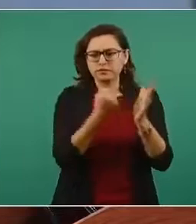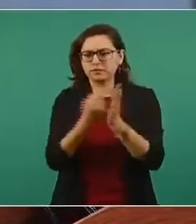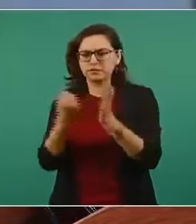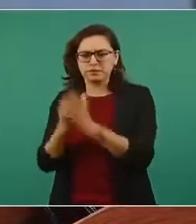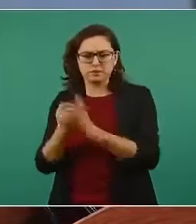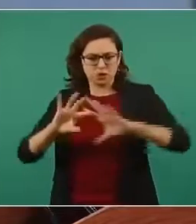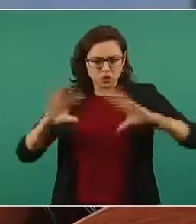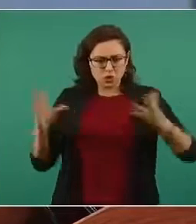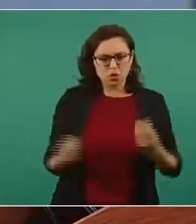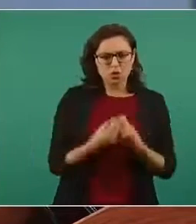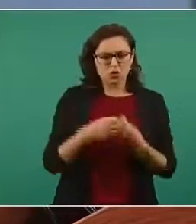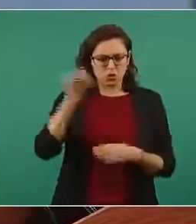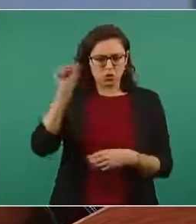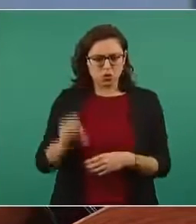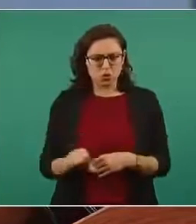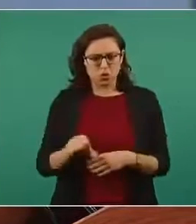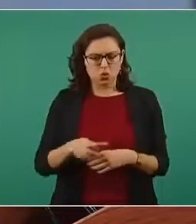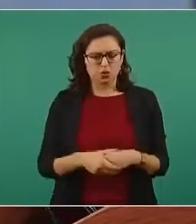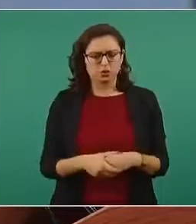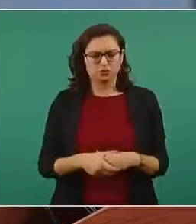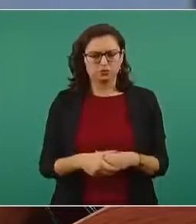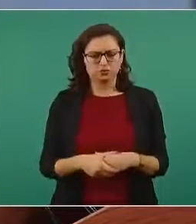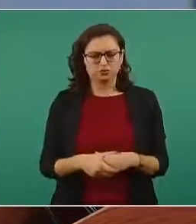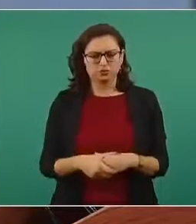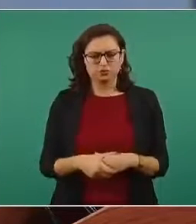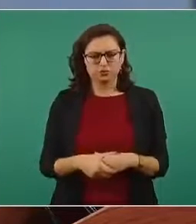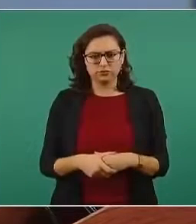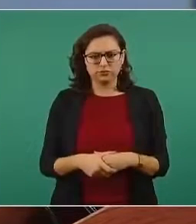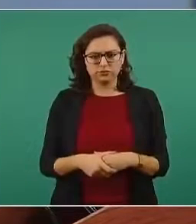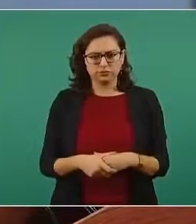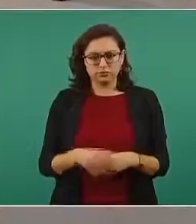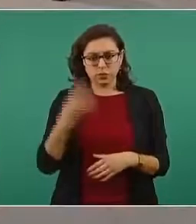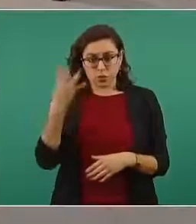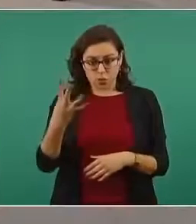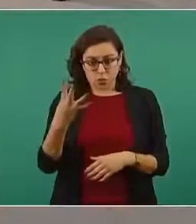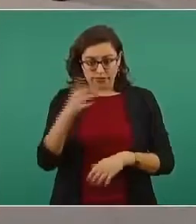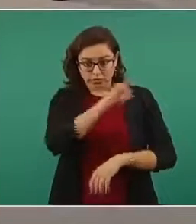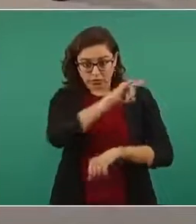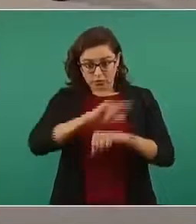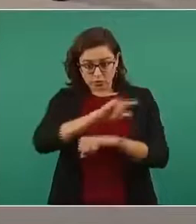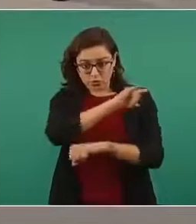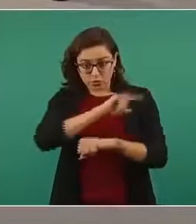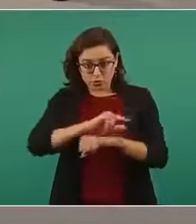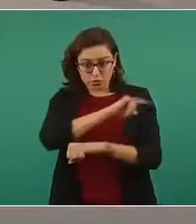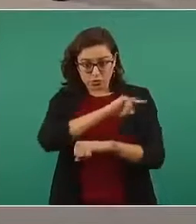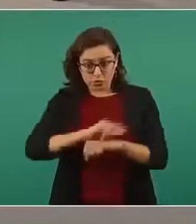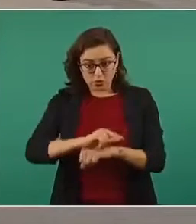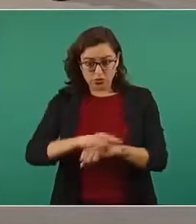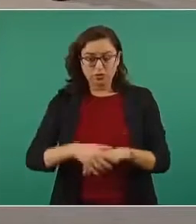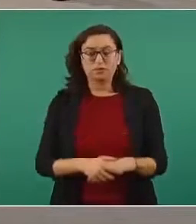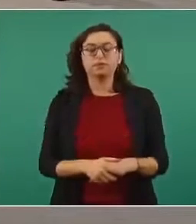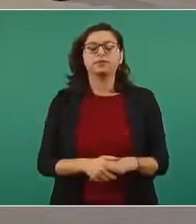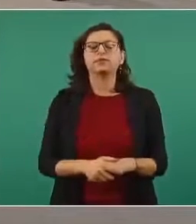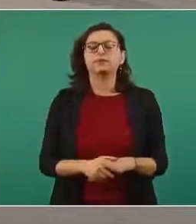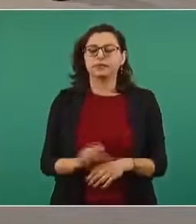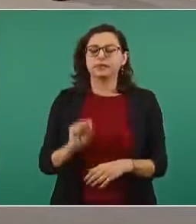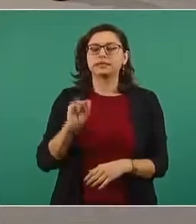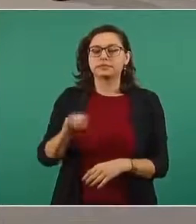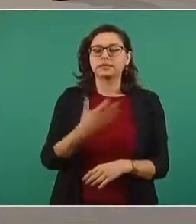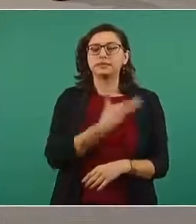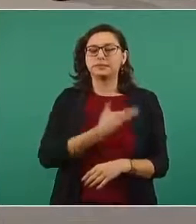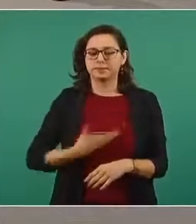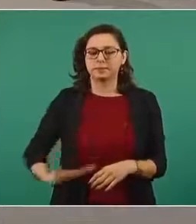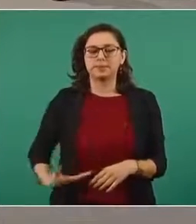llegan el día de hoy? Son, según entendí, cuatro vuelos. Sí, señor presidente.